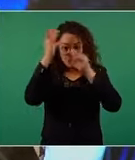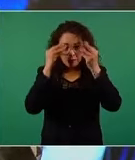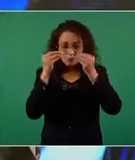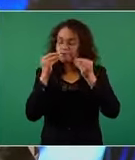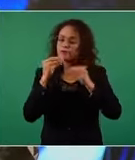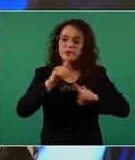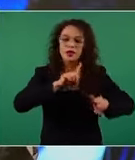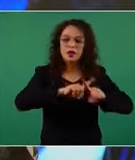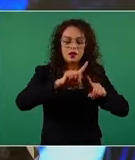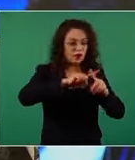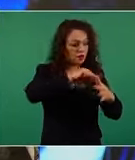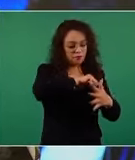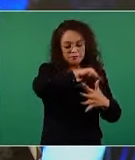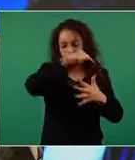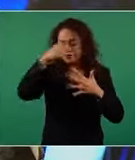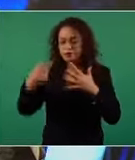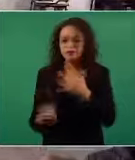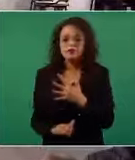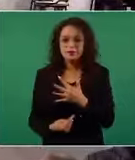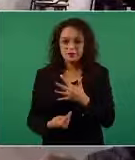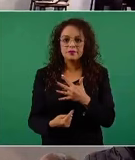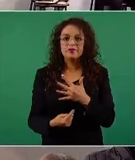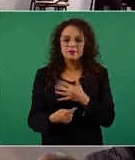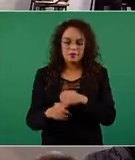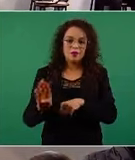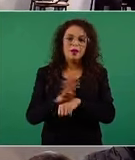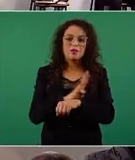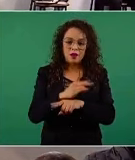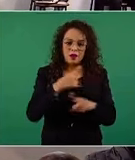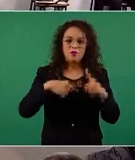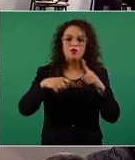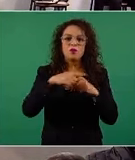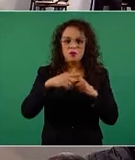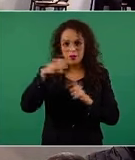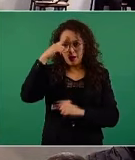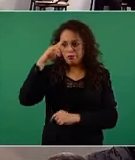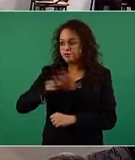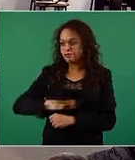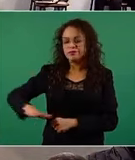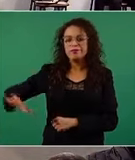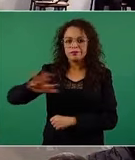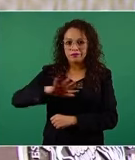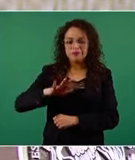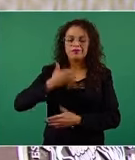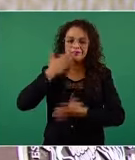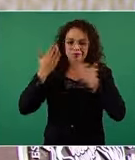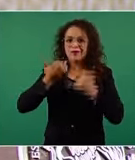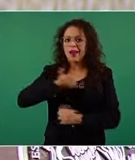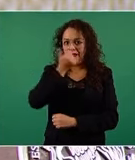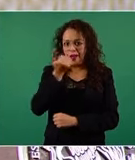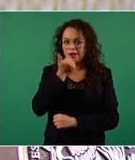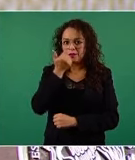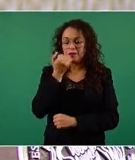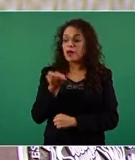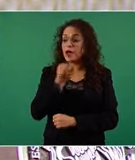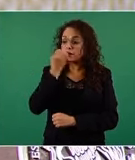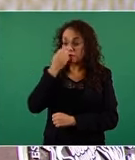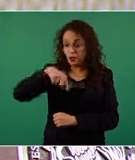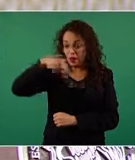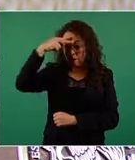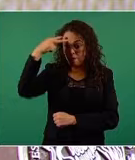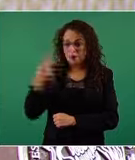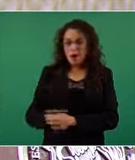que inciden en la formación de nuestros futuros ciudadanos. Las escuelas de México son un segundo hogar,